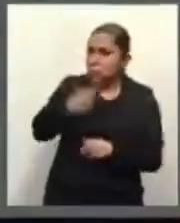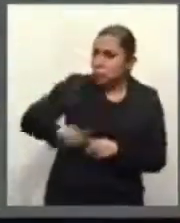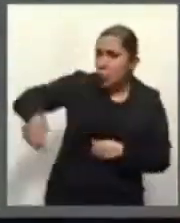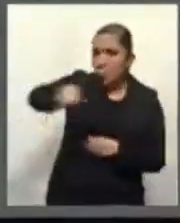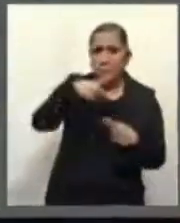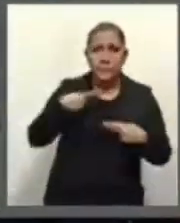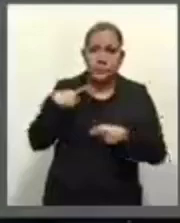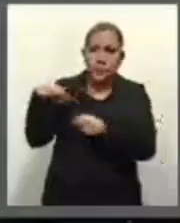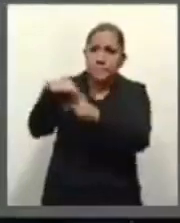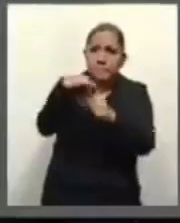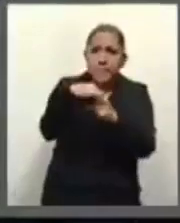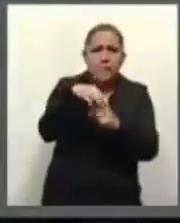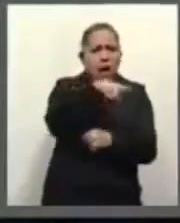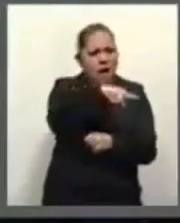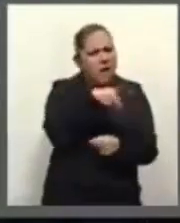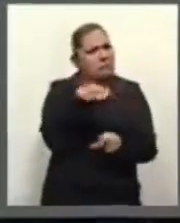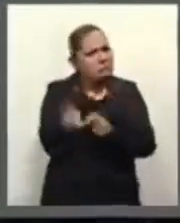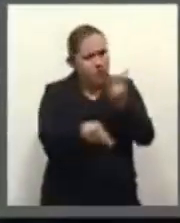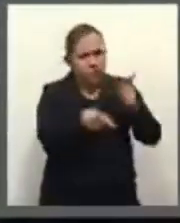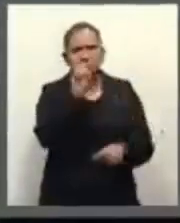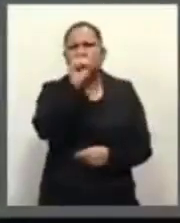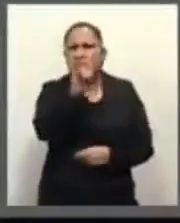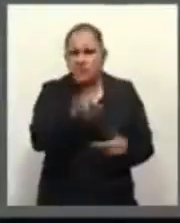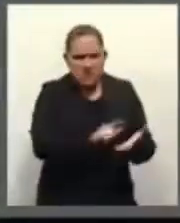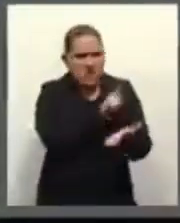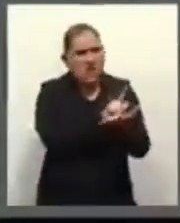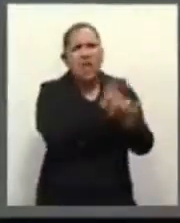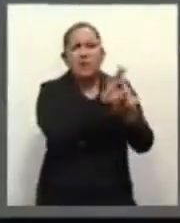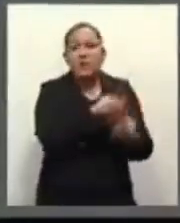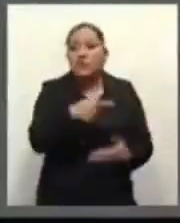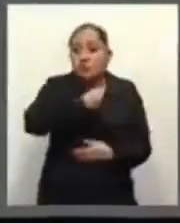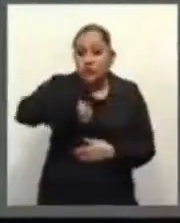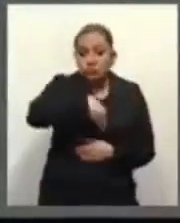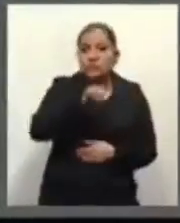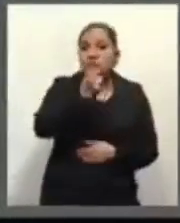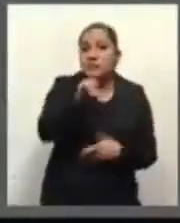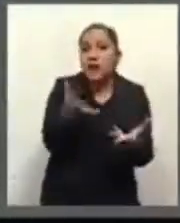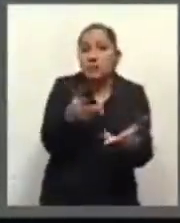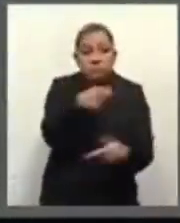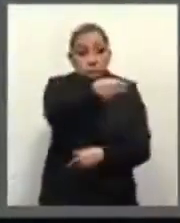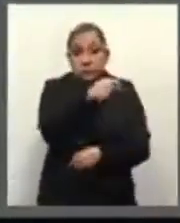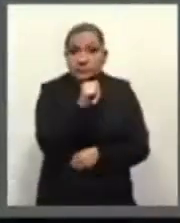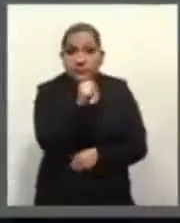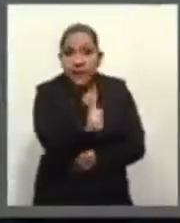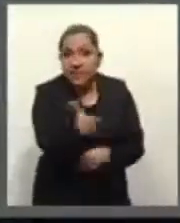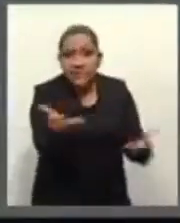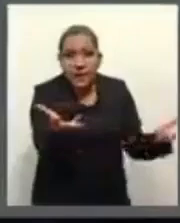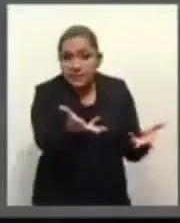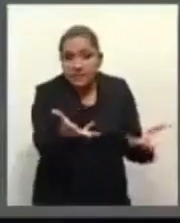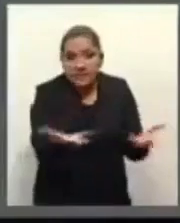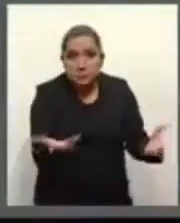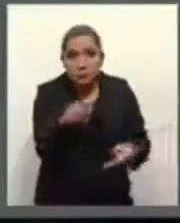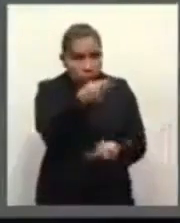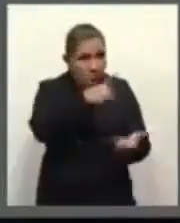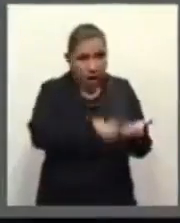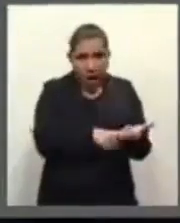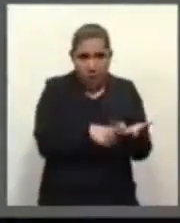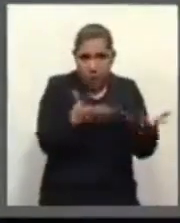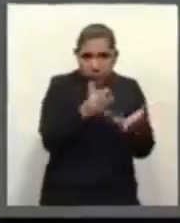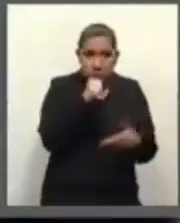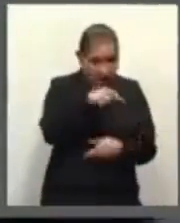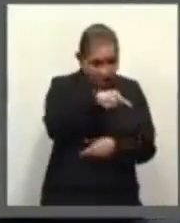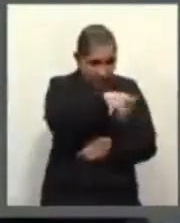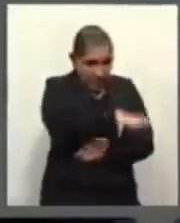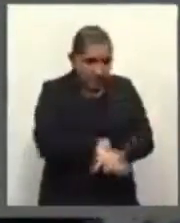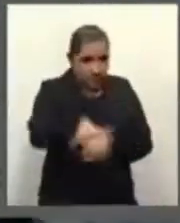consulta es legítima. Hacemos lo que ustedes no hicieron y así llevaron al pantano de Texcoco